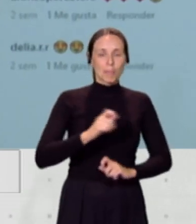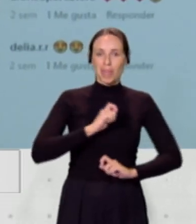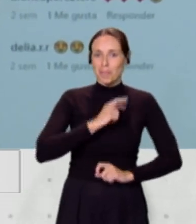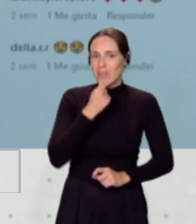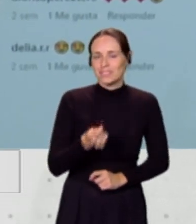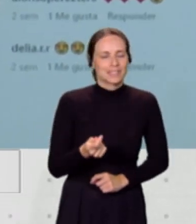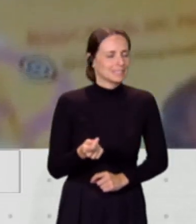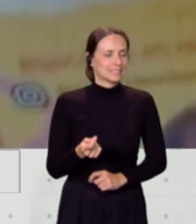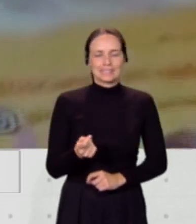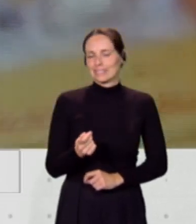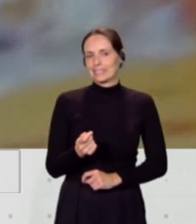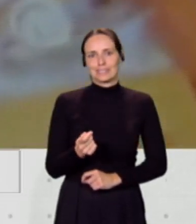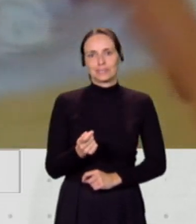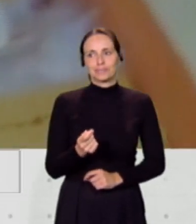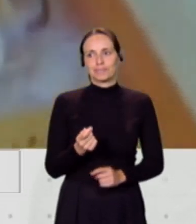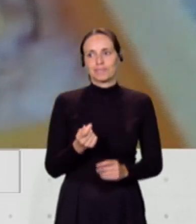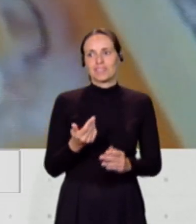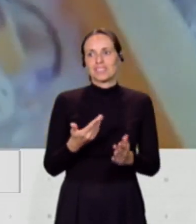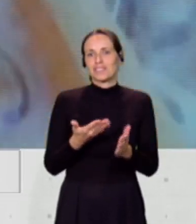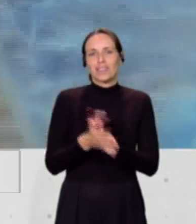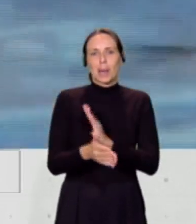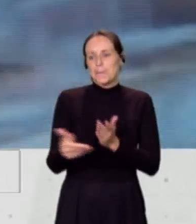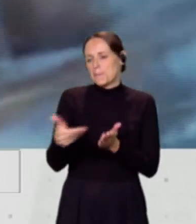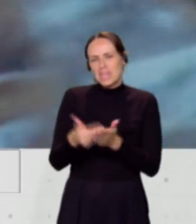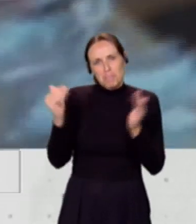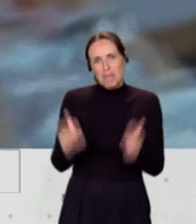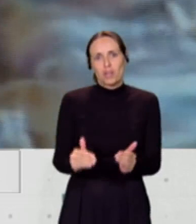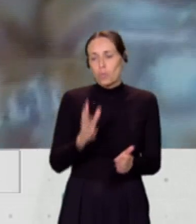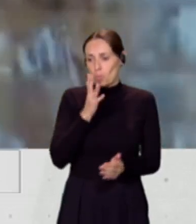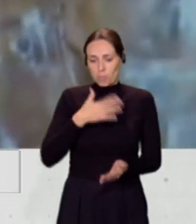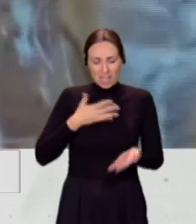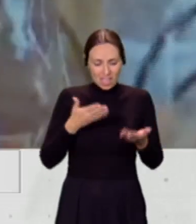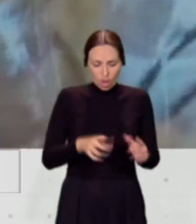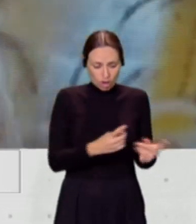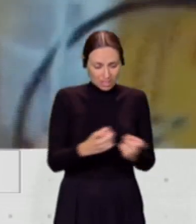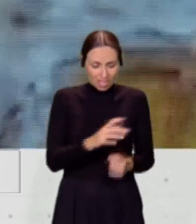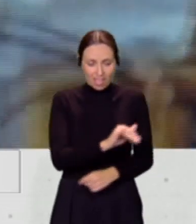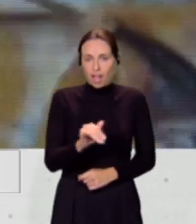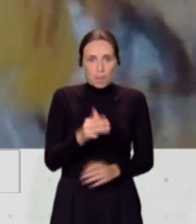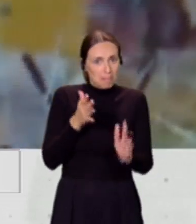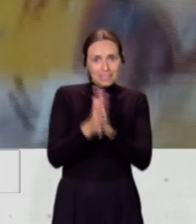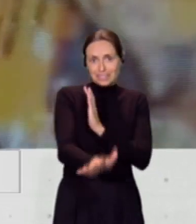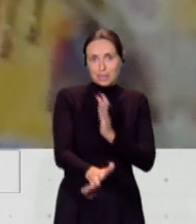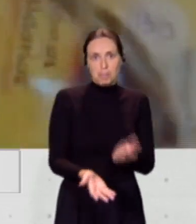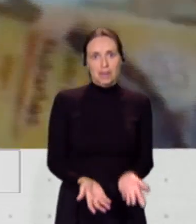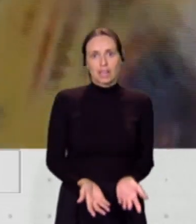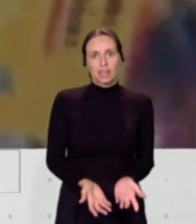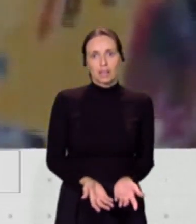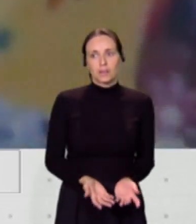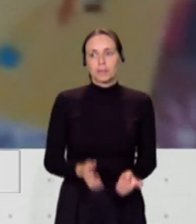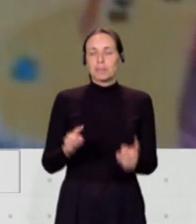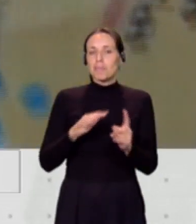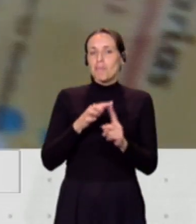que nos pidan menos, porque quieras o no, tu niño necesita esto, siempre lo va a necesitar y siempre es